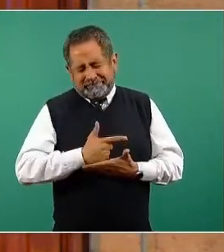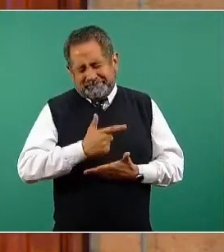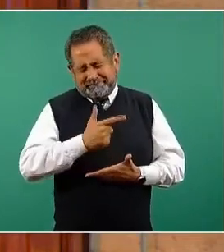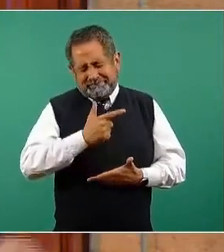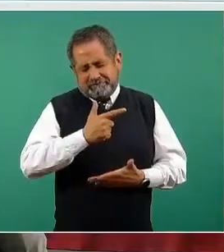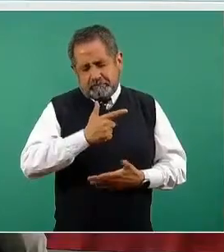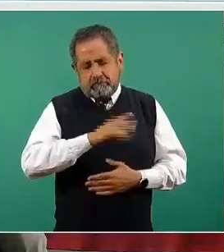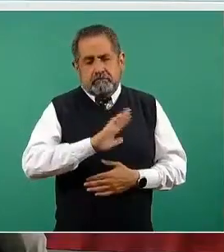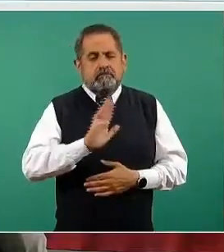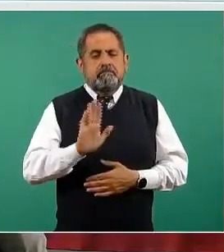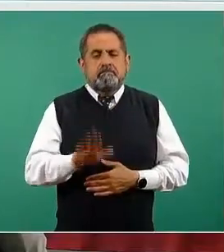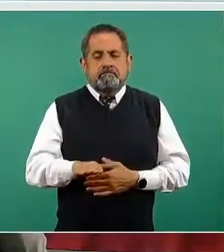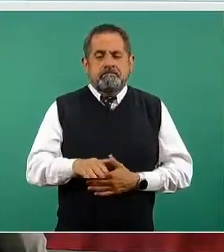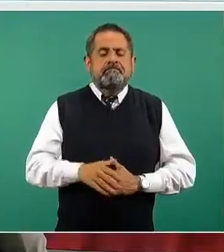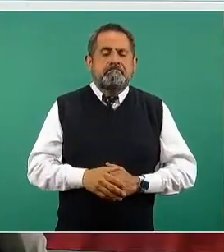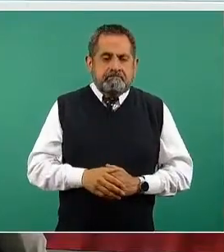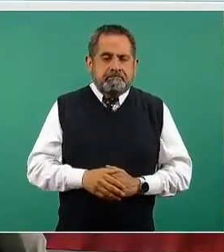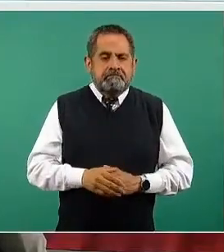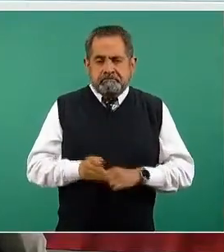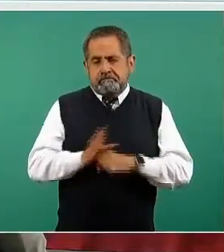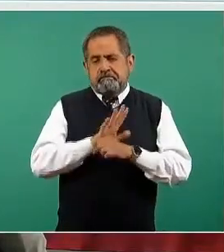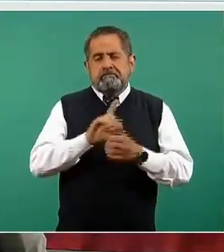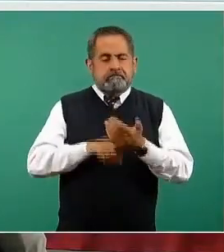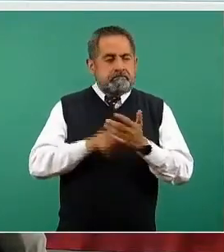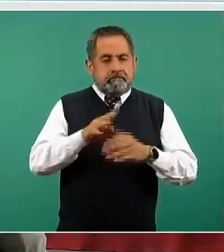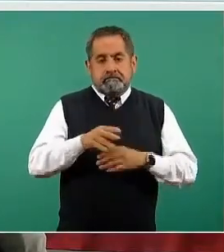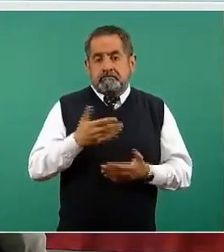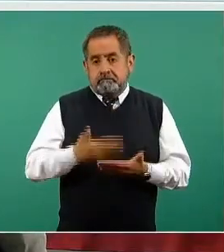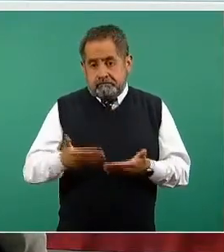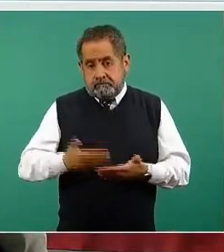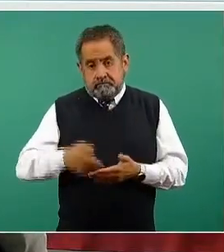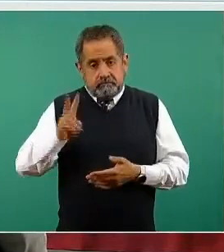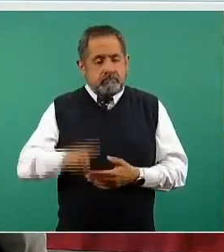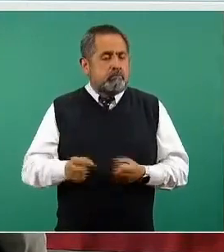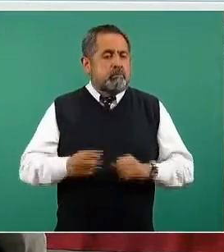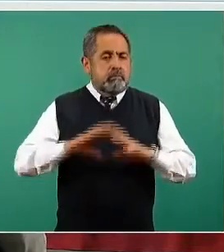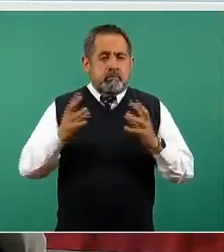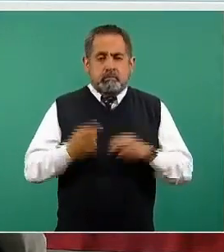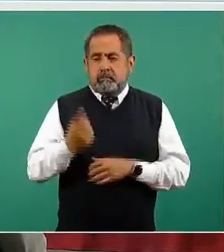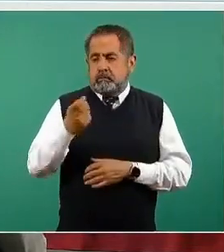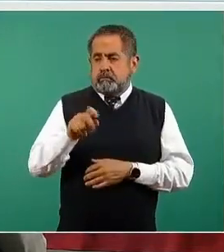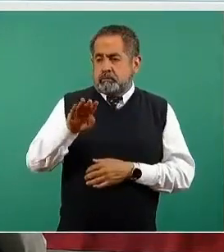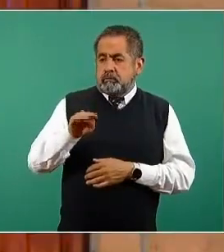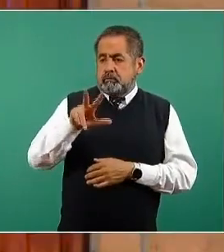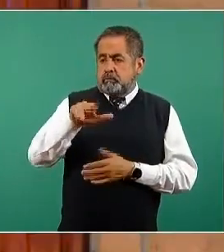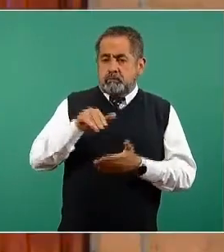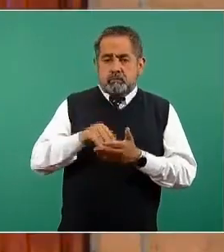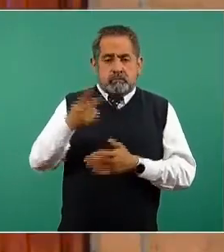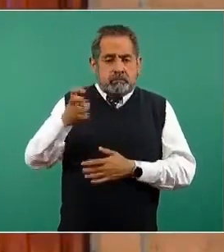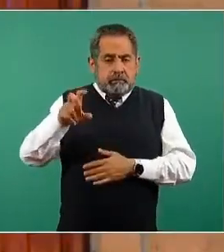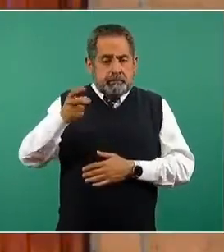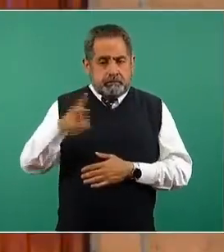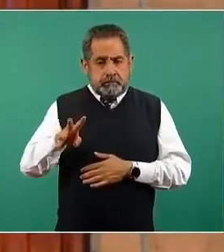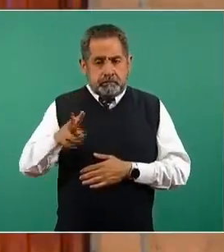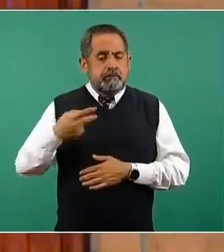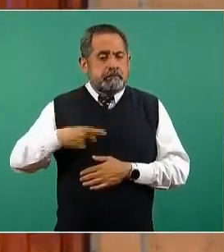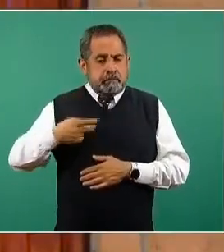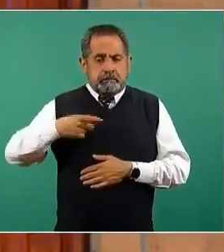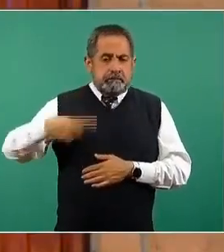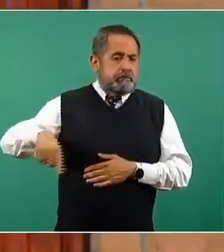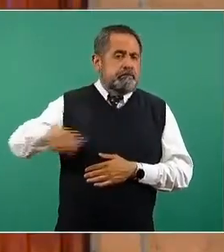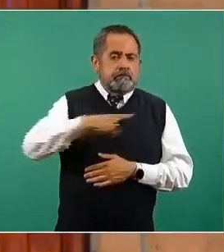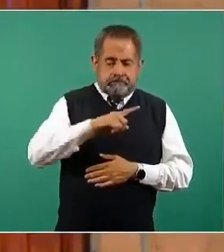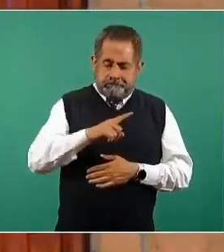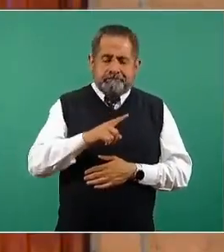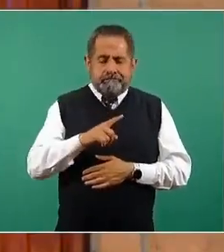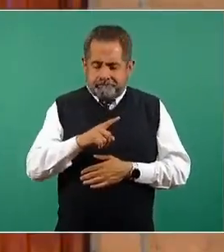complicaciones de la COVID-19. Para el día de hoy, lamentablemente son 198 mil 239 las personas que por